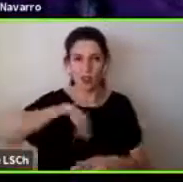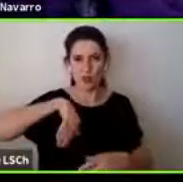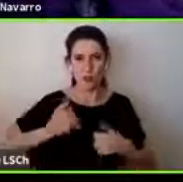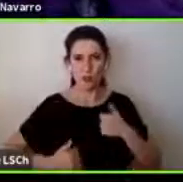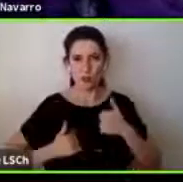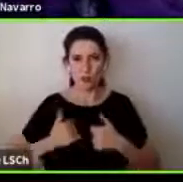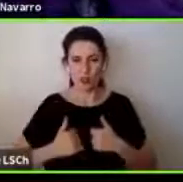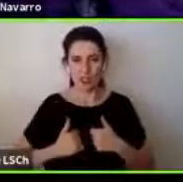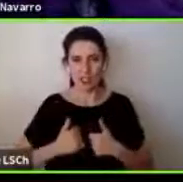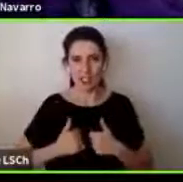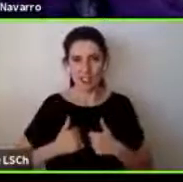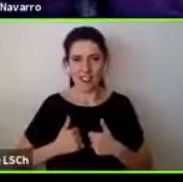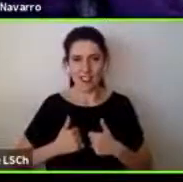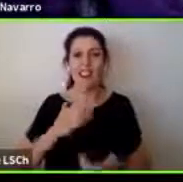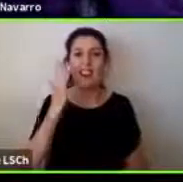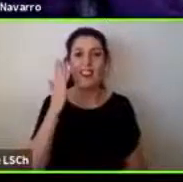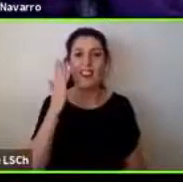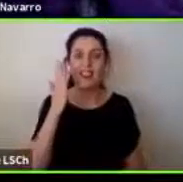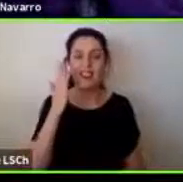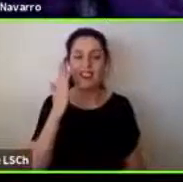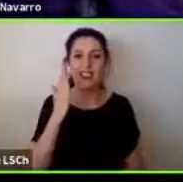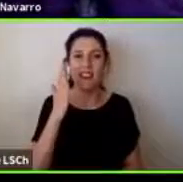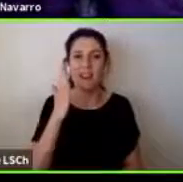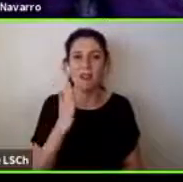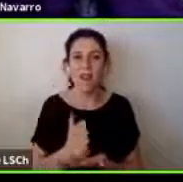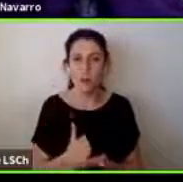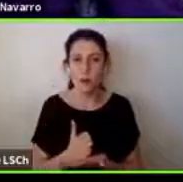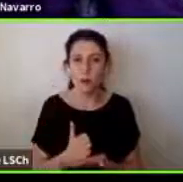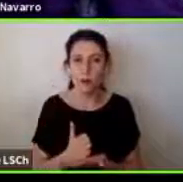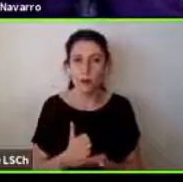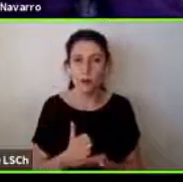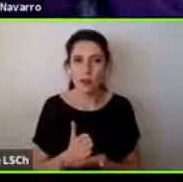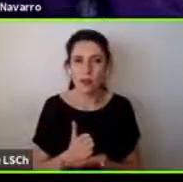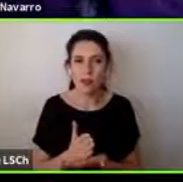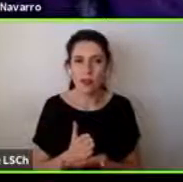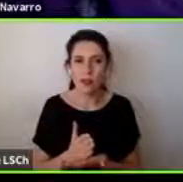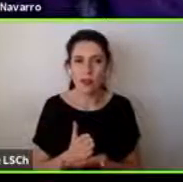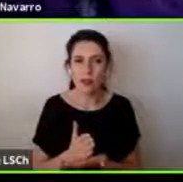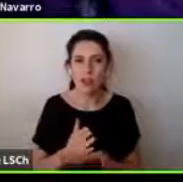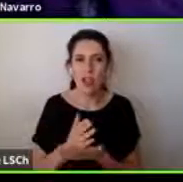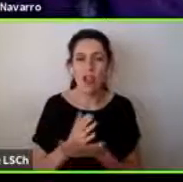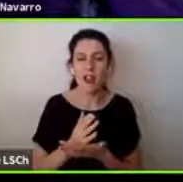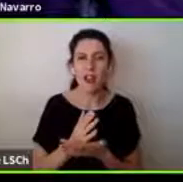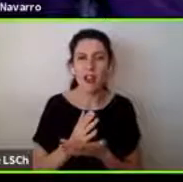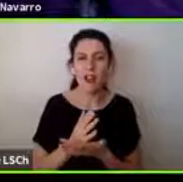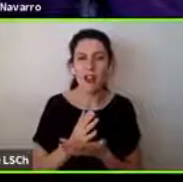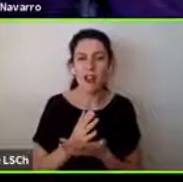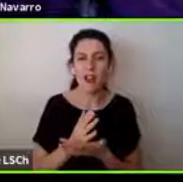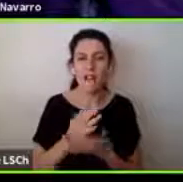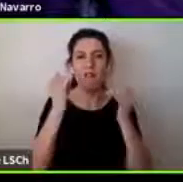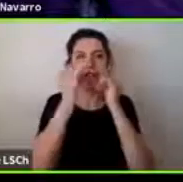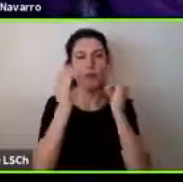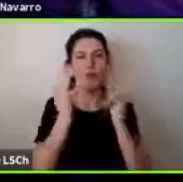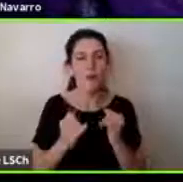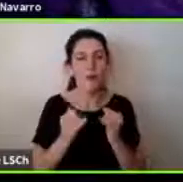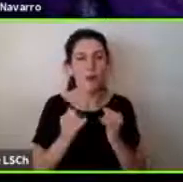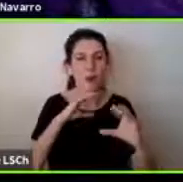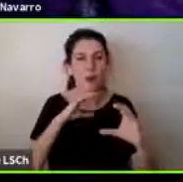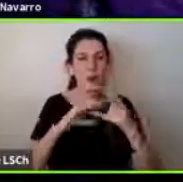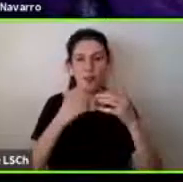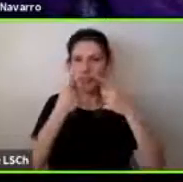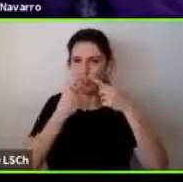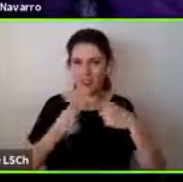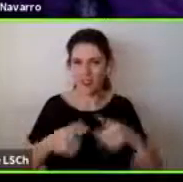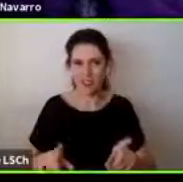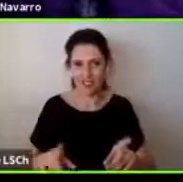de acercar el lenguaje de crear modos distintos de comunicar y que eso tiene que partir desde nosotros para